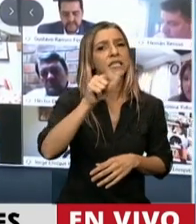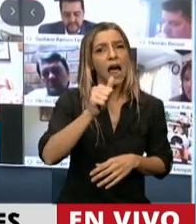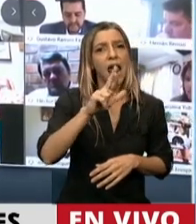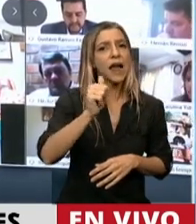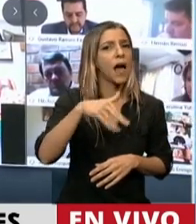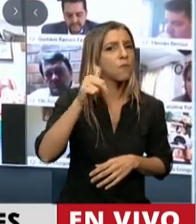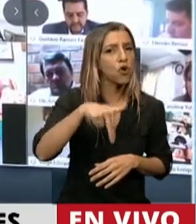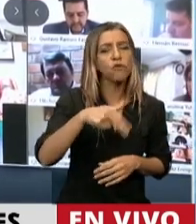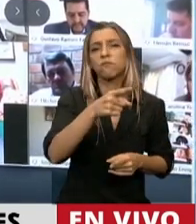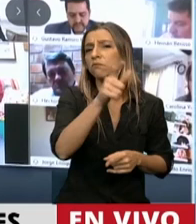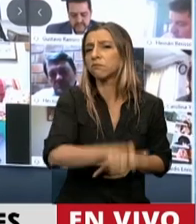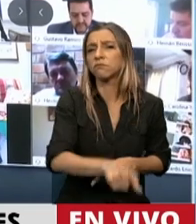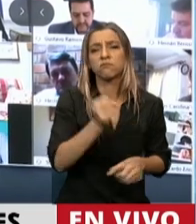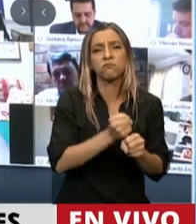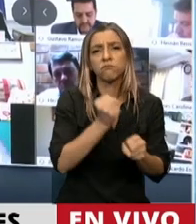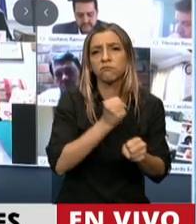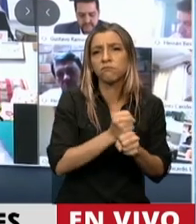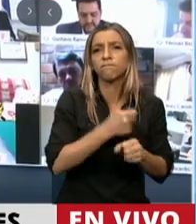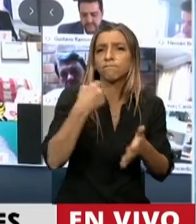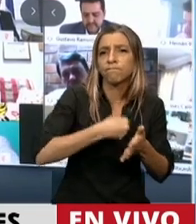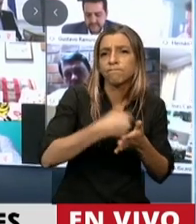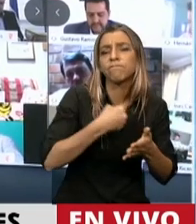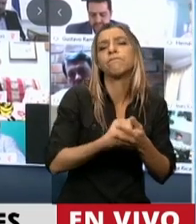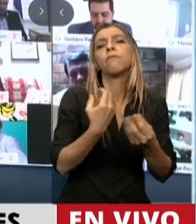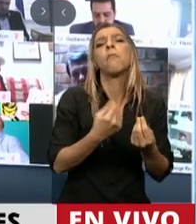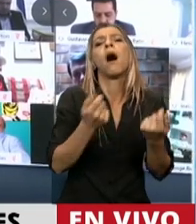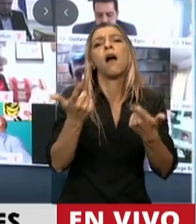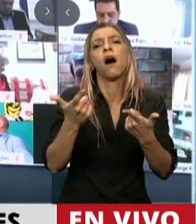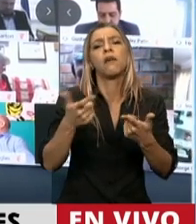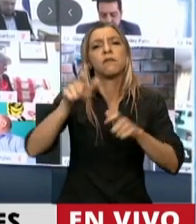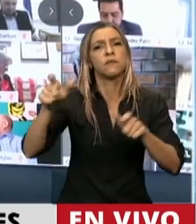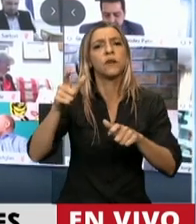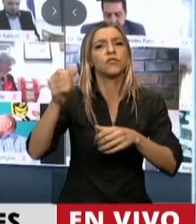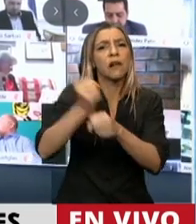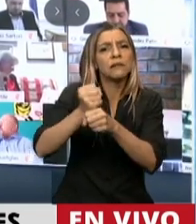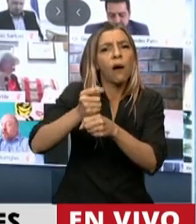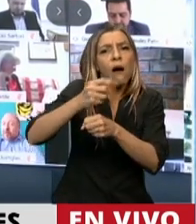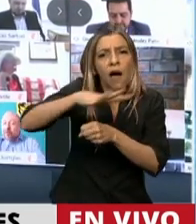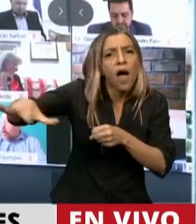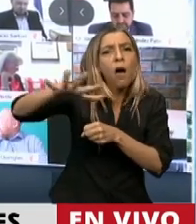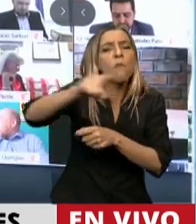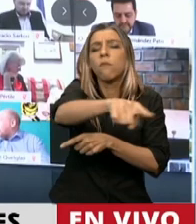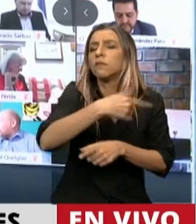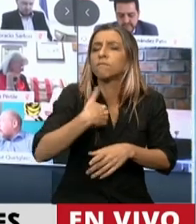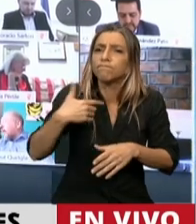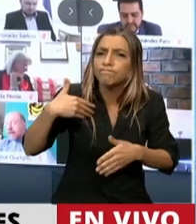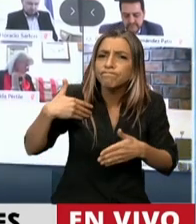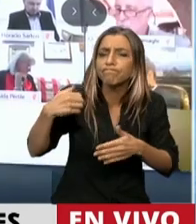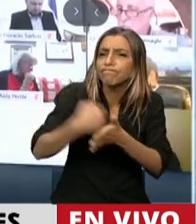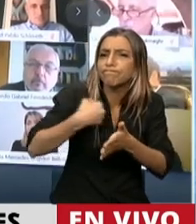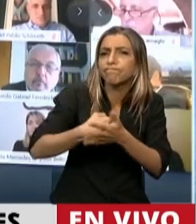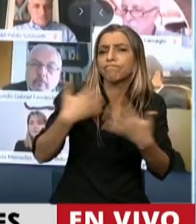líder indiscutible de los trabajadores rurales, quien el día de ayer ha